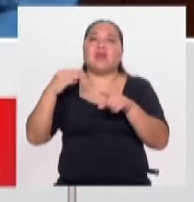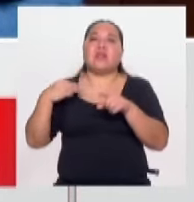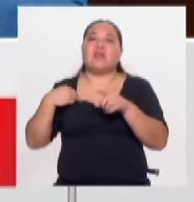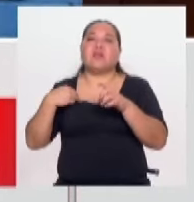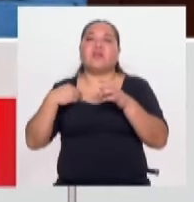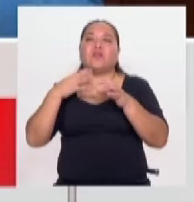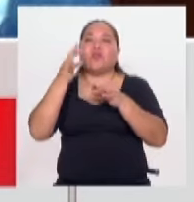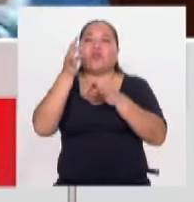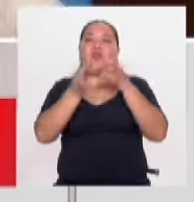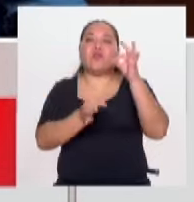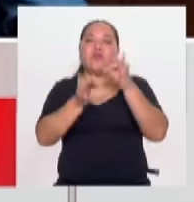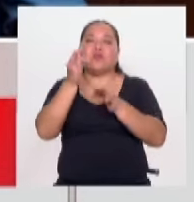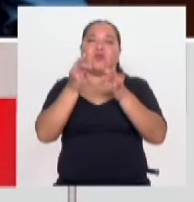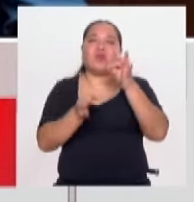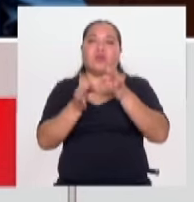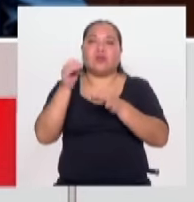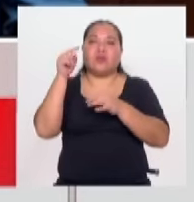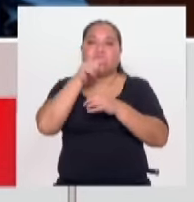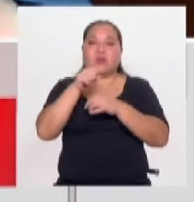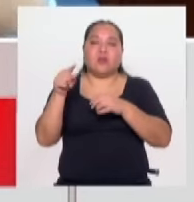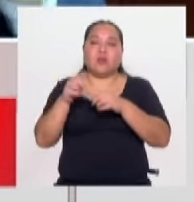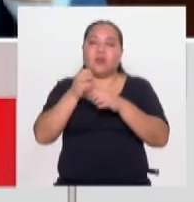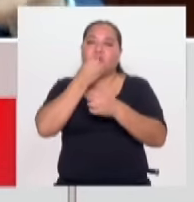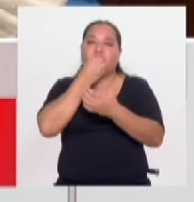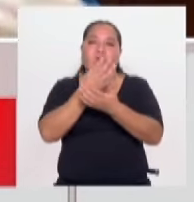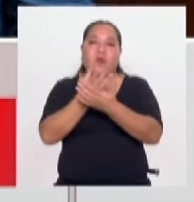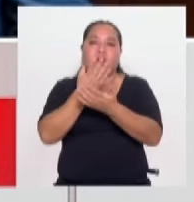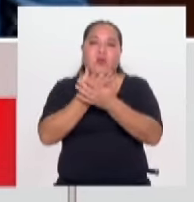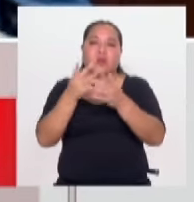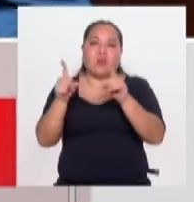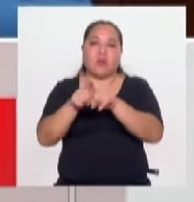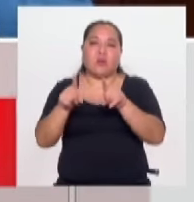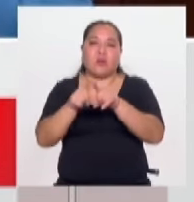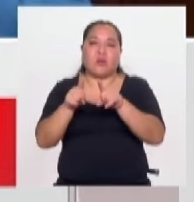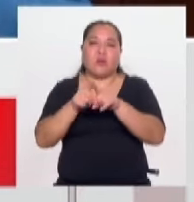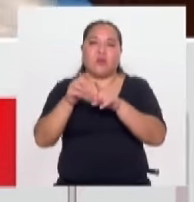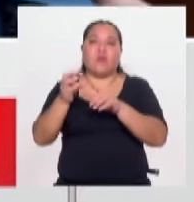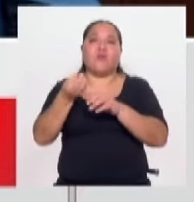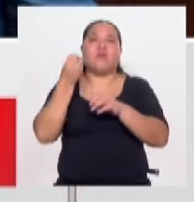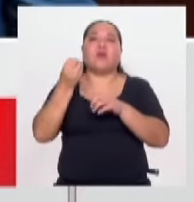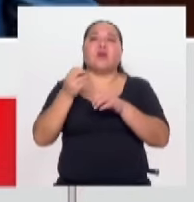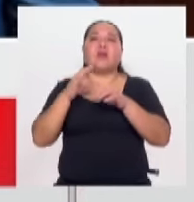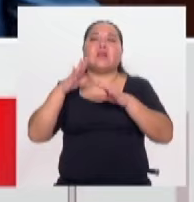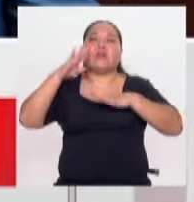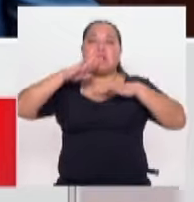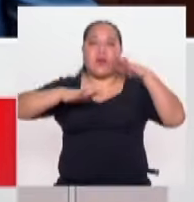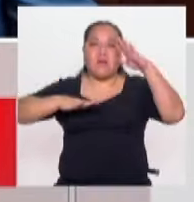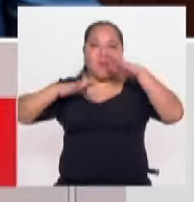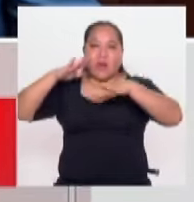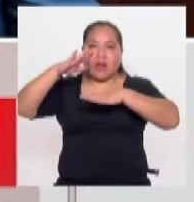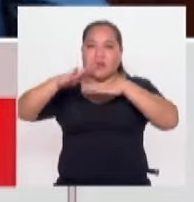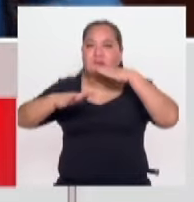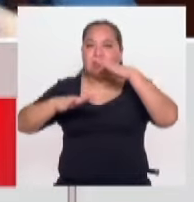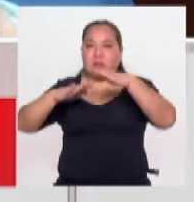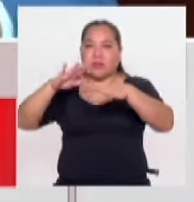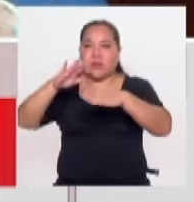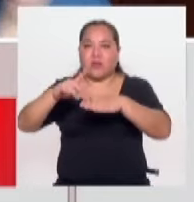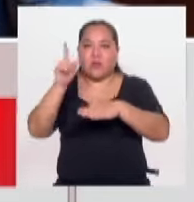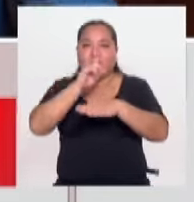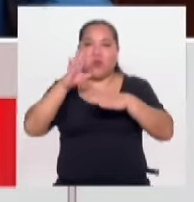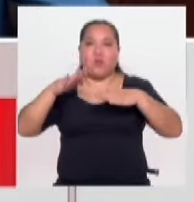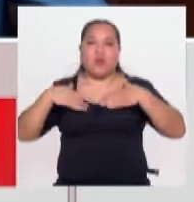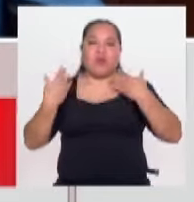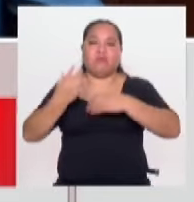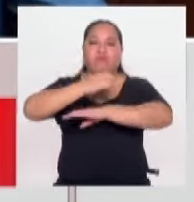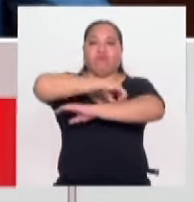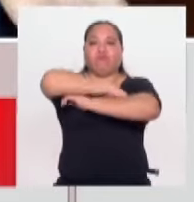la mesa. Pero es una buena medida, porque así se avanza. No podemos nosotros mantenernos con los